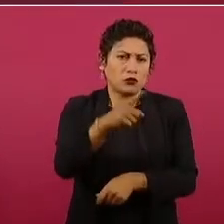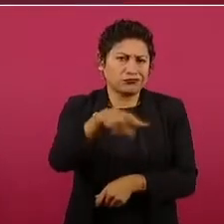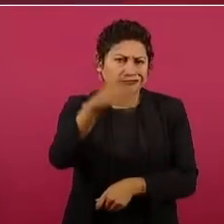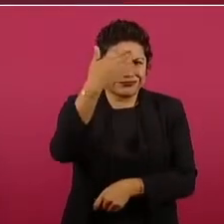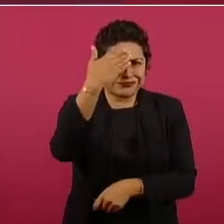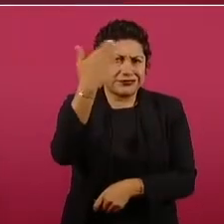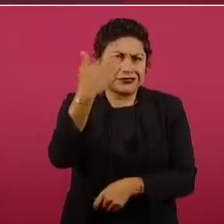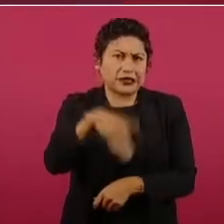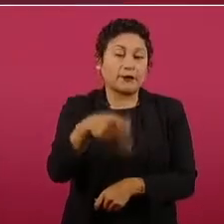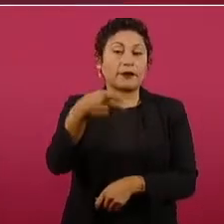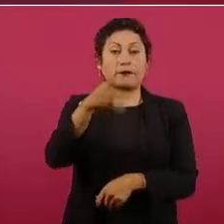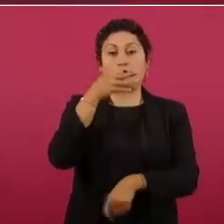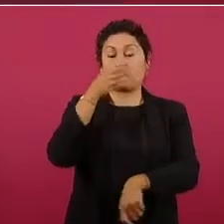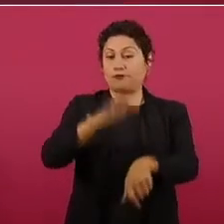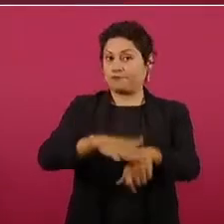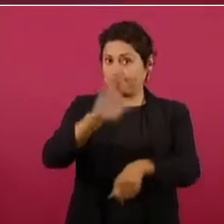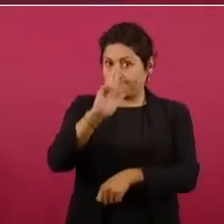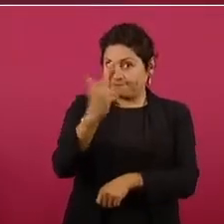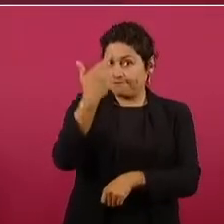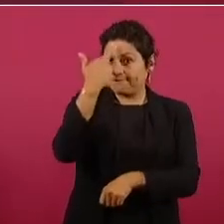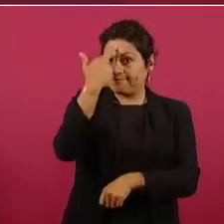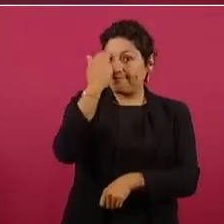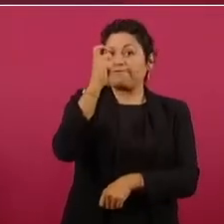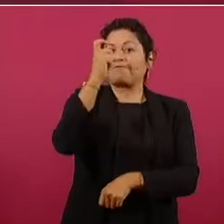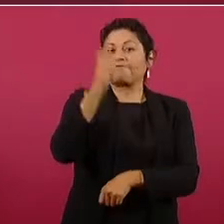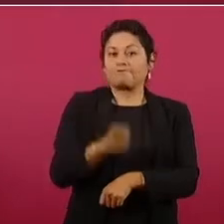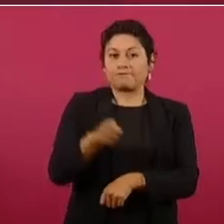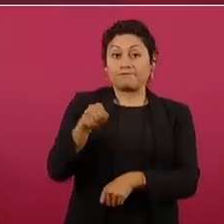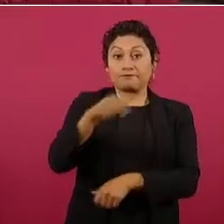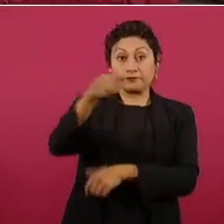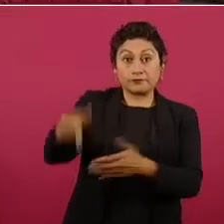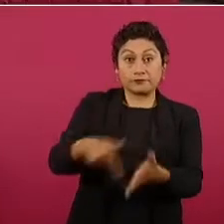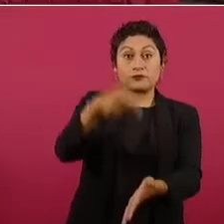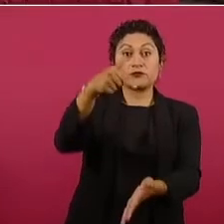no otorgando más permisos a empresas en donde haya escasez.